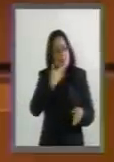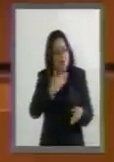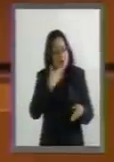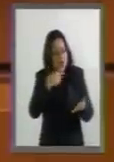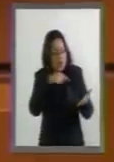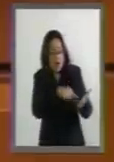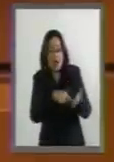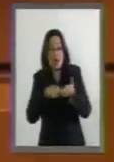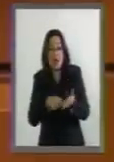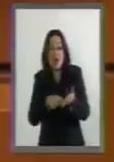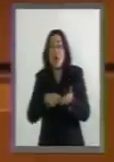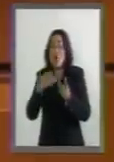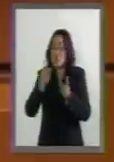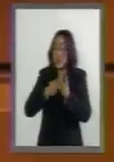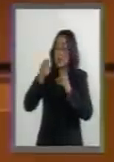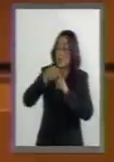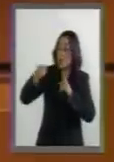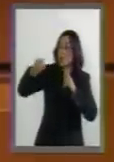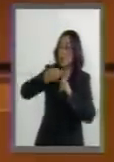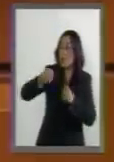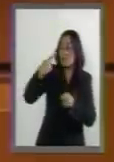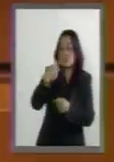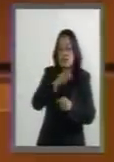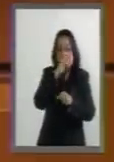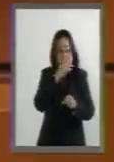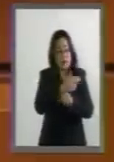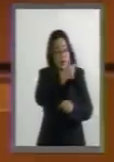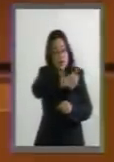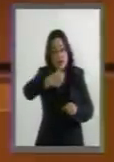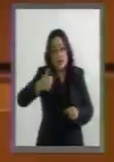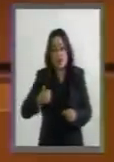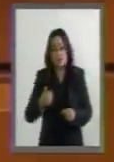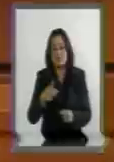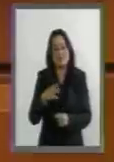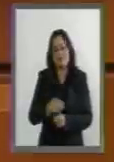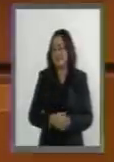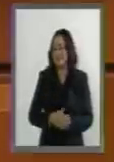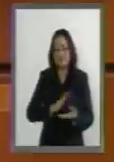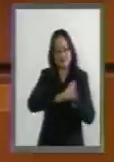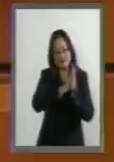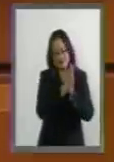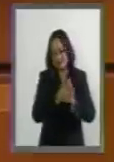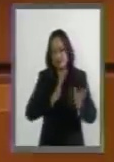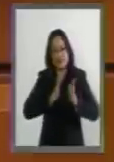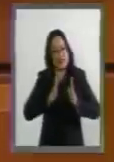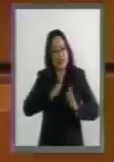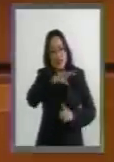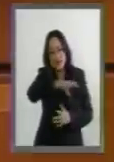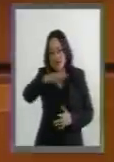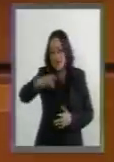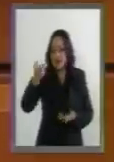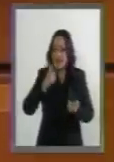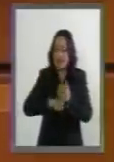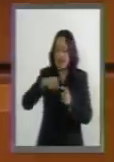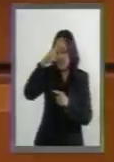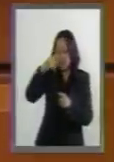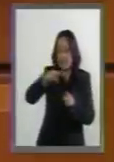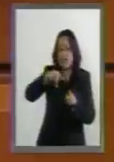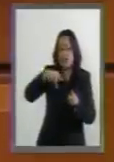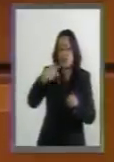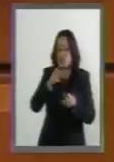que es una reorganización de las funciones cuando es una militarización de los puertos de México, de todos los puertos de México.